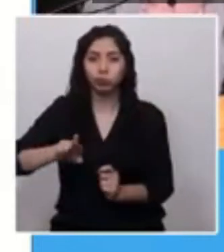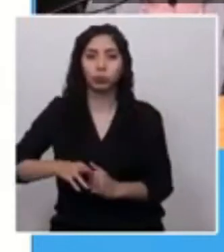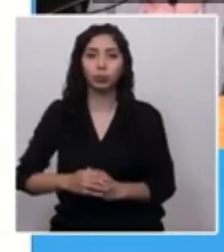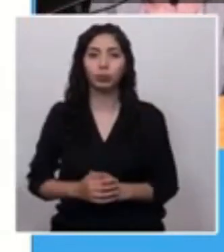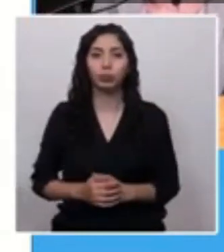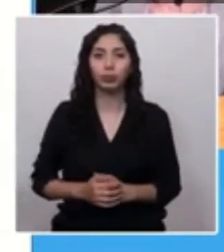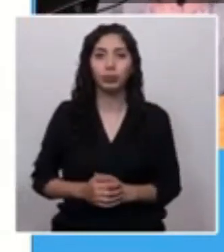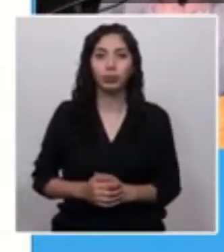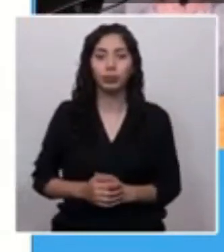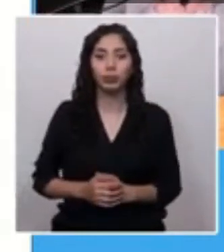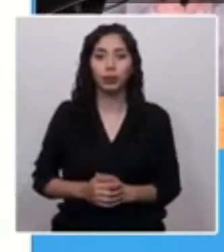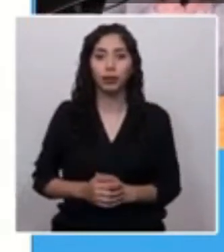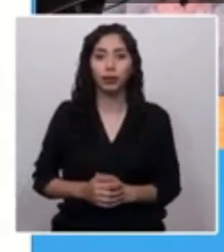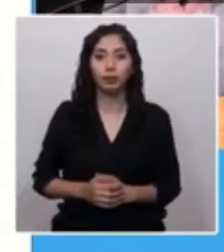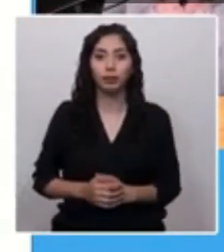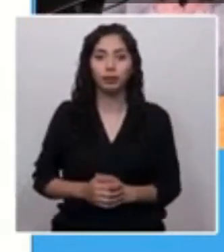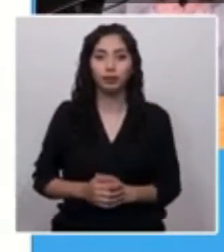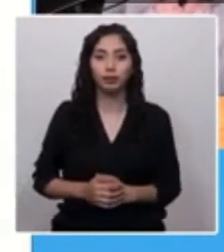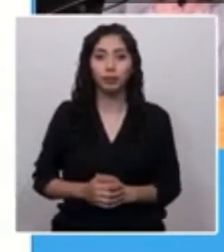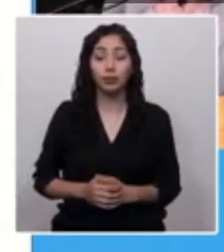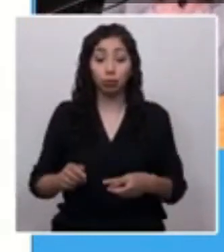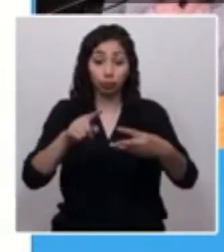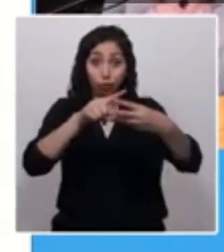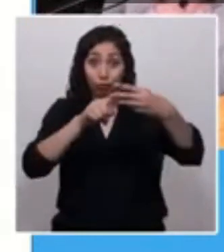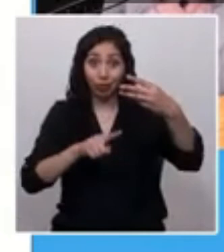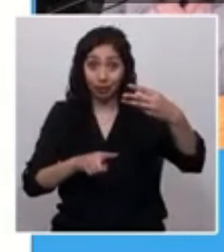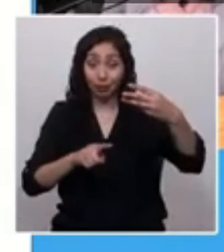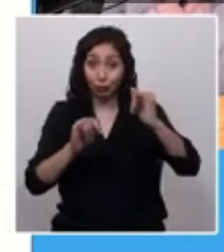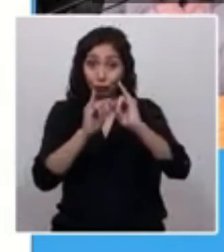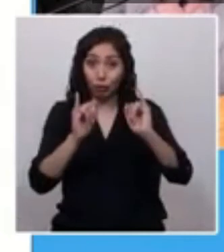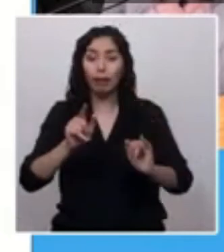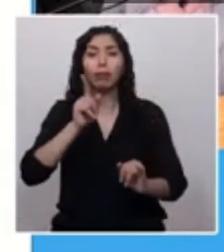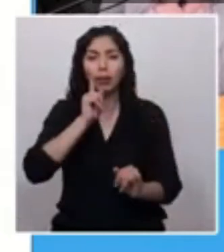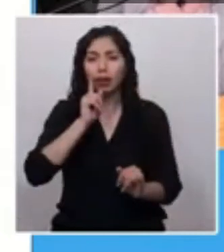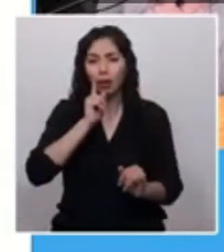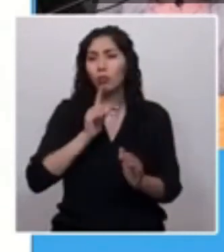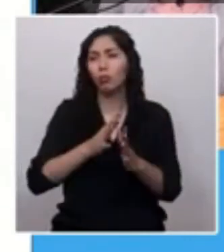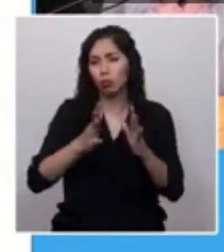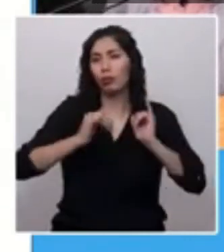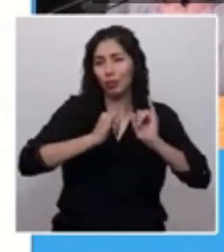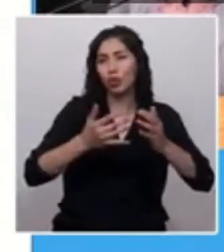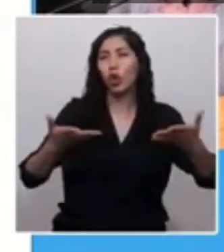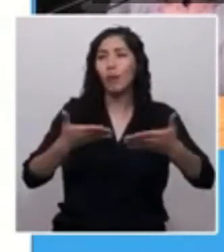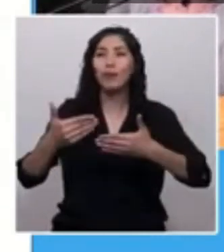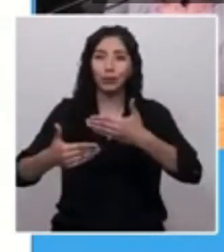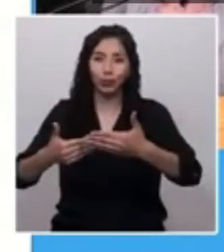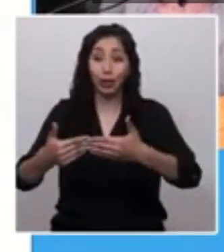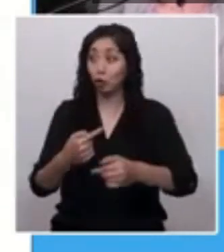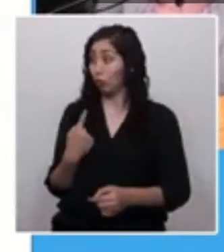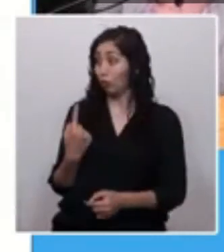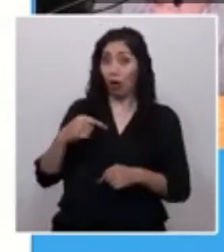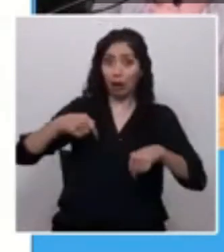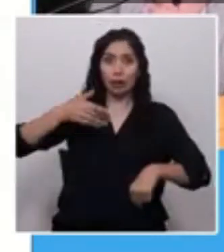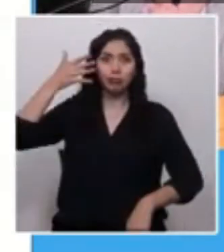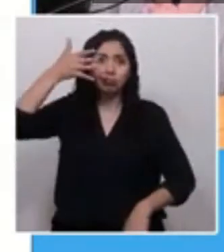Bien, estos mecanismos tienen bastantes detalles de cómo funcionan. Nosotros acá estamos exponiendo solamente de una